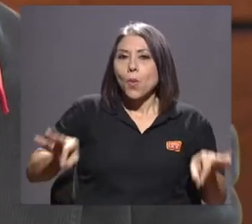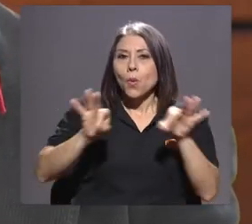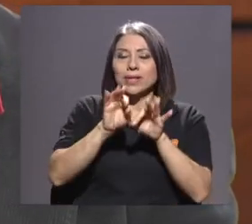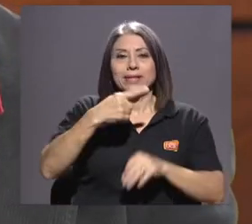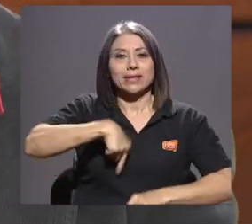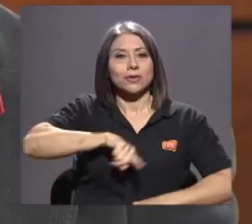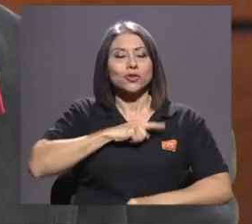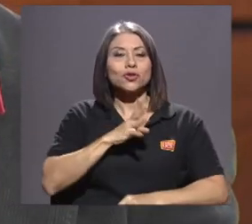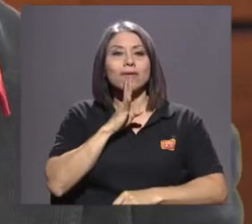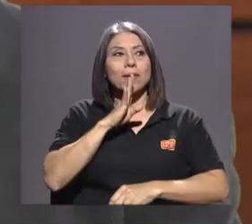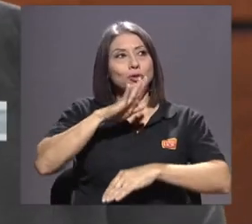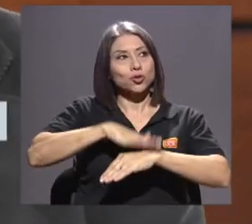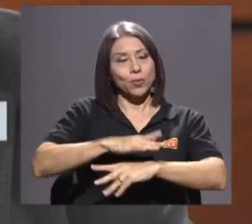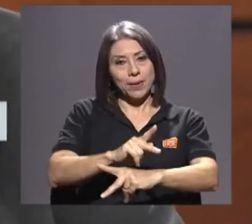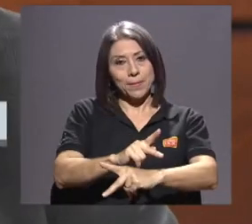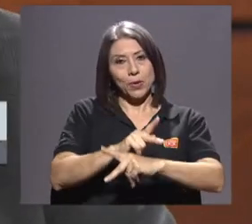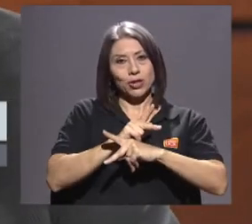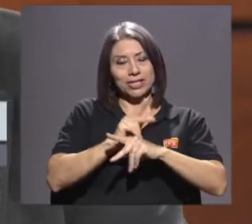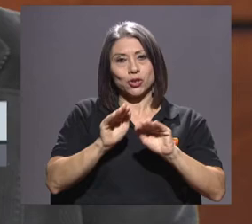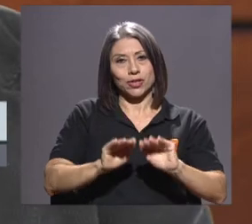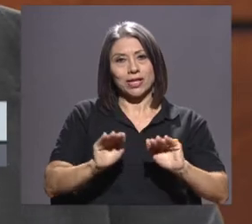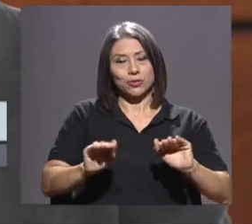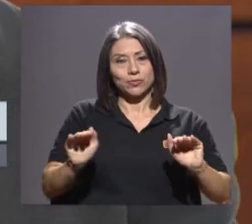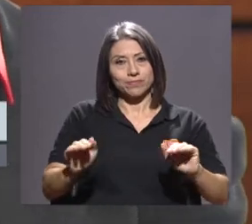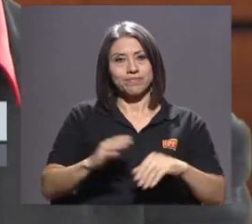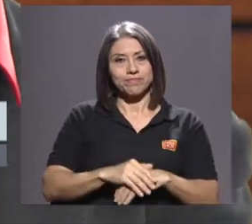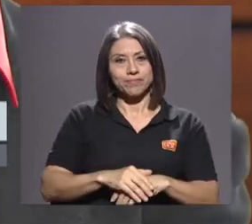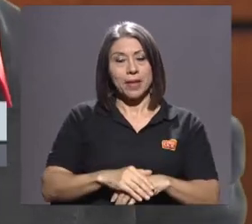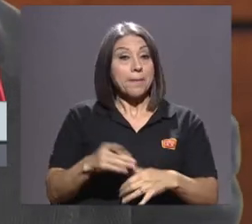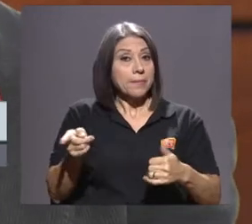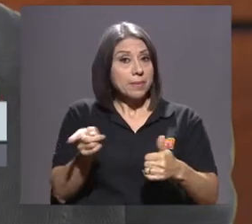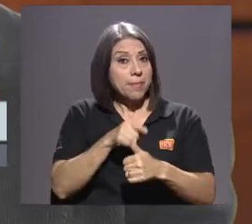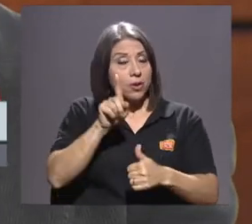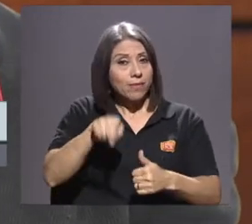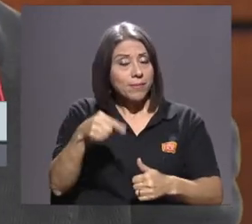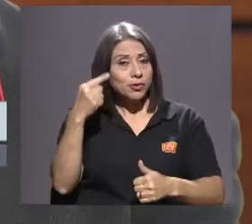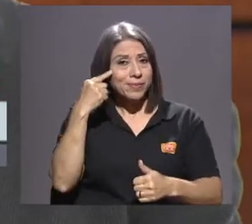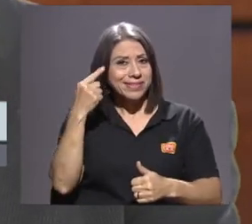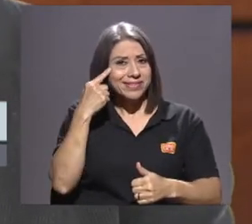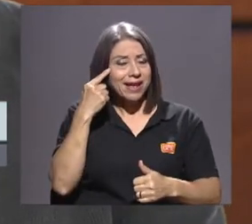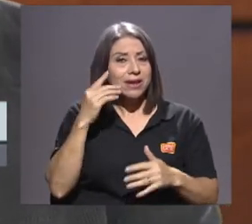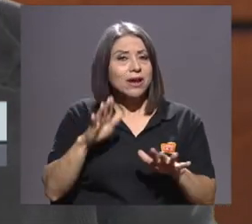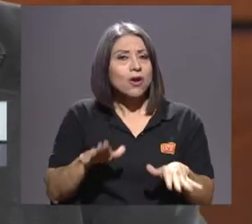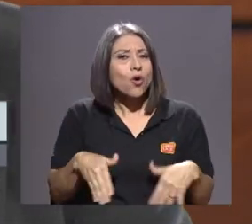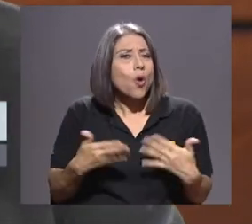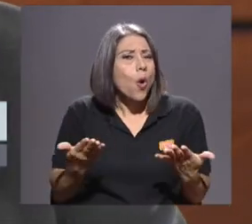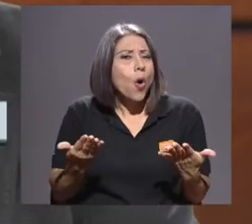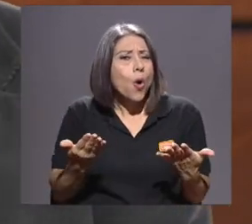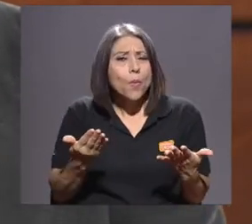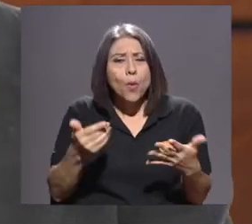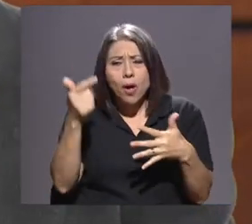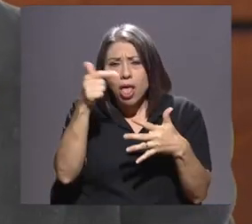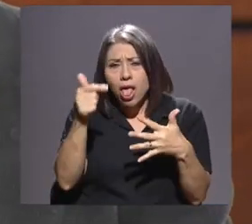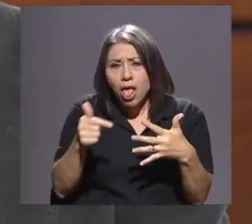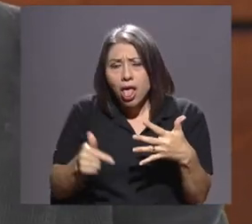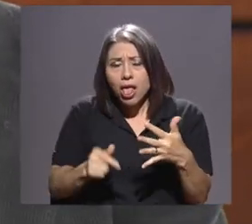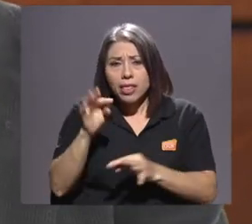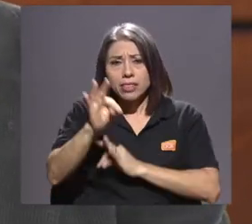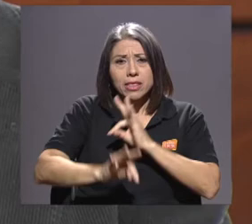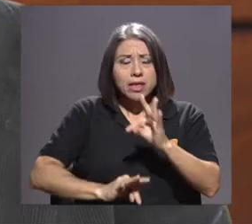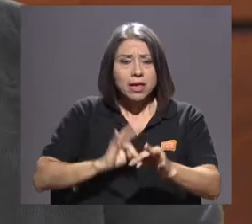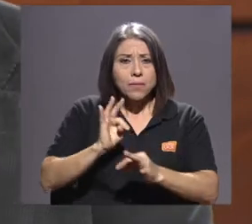de las personas menores de edad, antes deberíamos de pensar también en cómo todo este tipo de tecnología